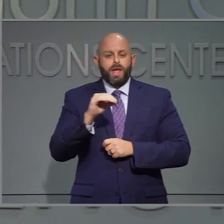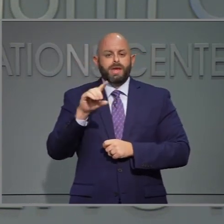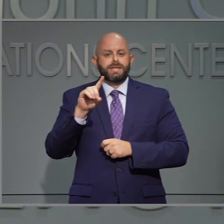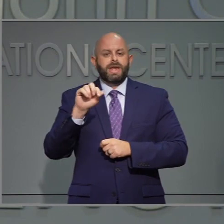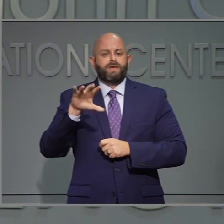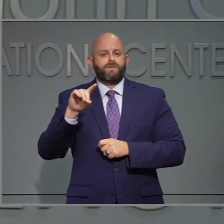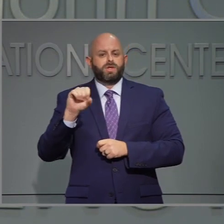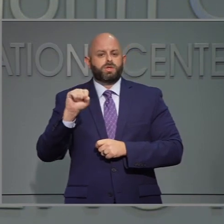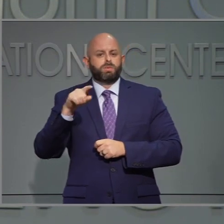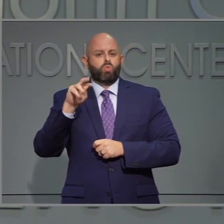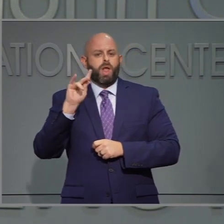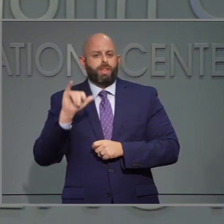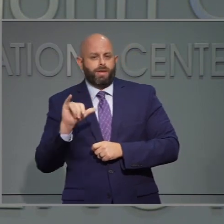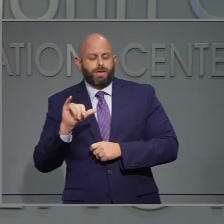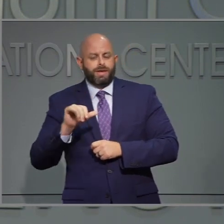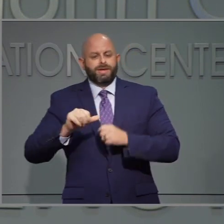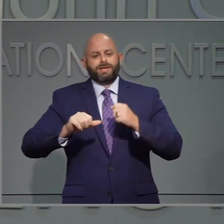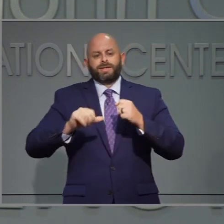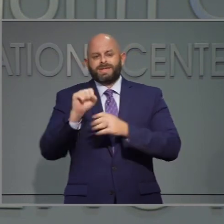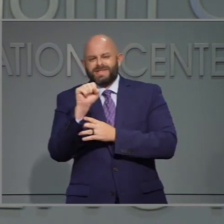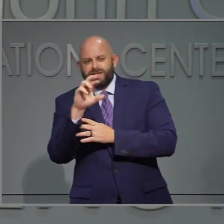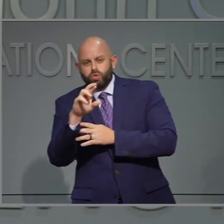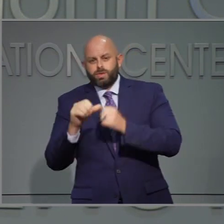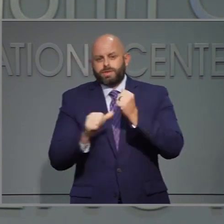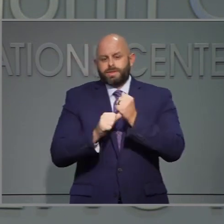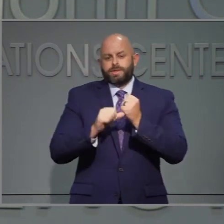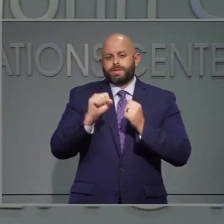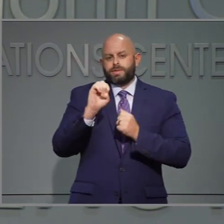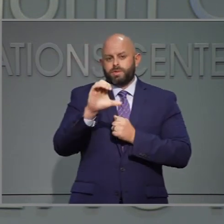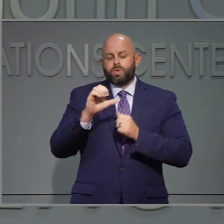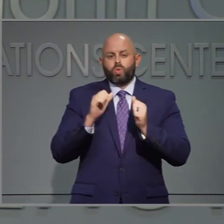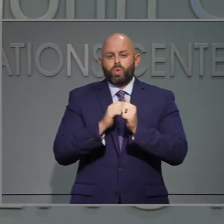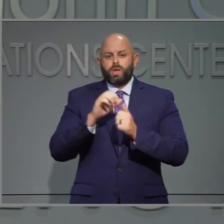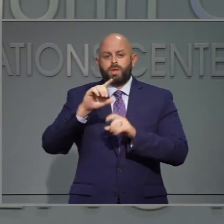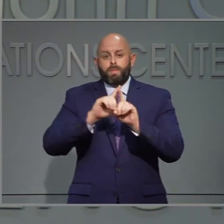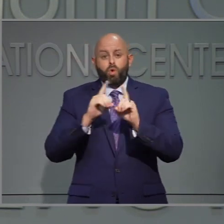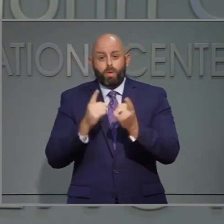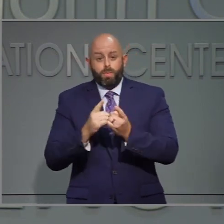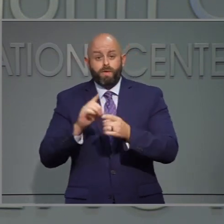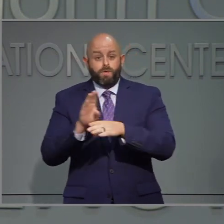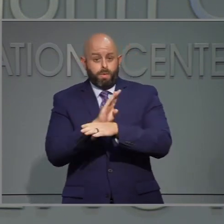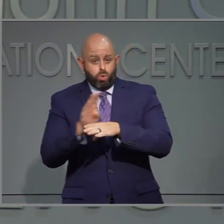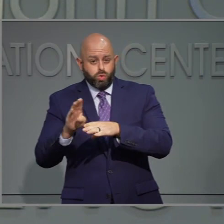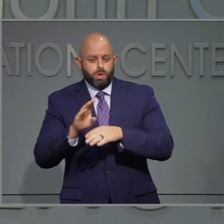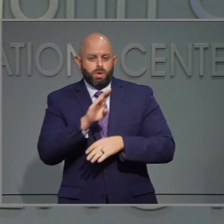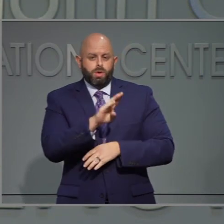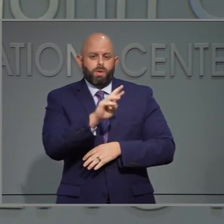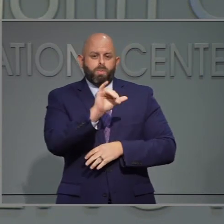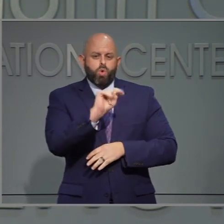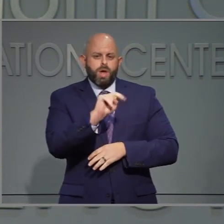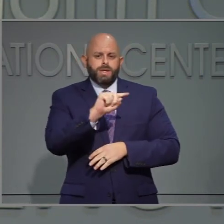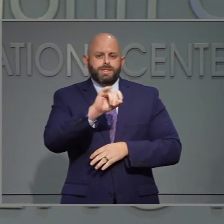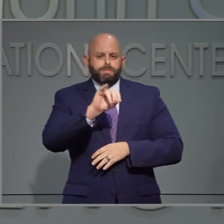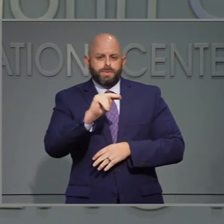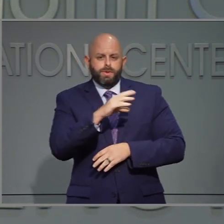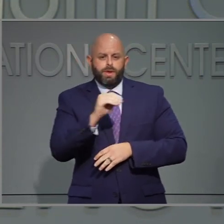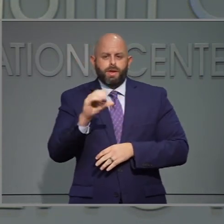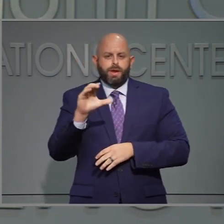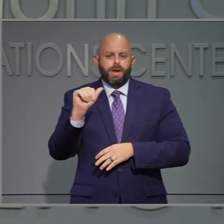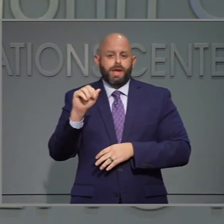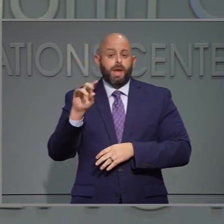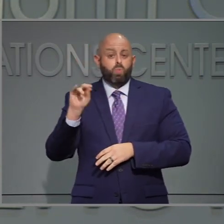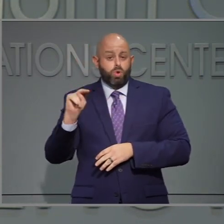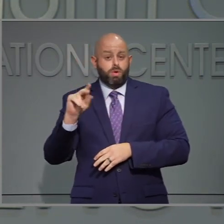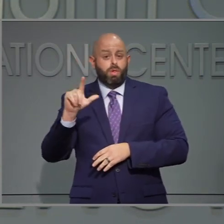Ray, y David Sprintley, secretario adjunto senior del Departamento de Comercio, Brian Tipton y Cameron Marsden,